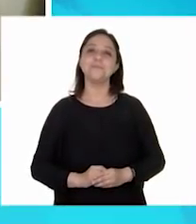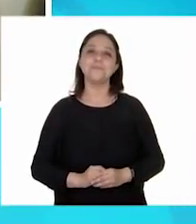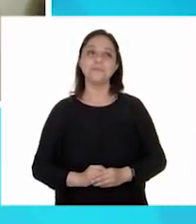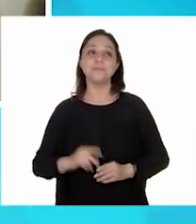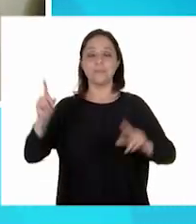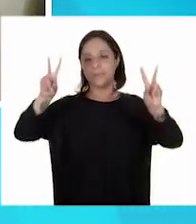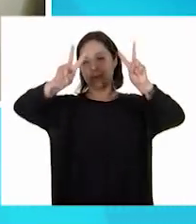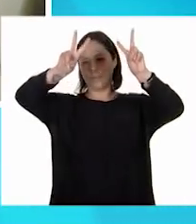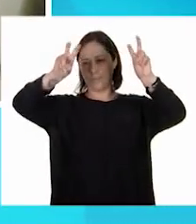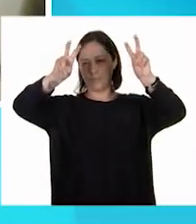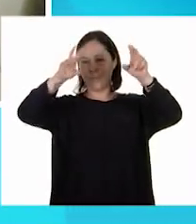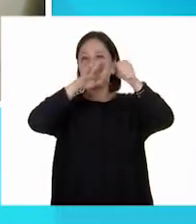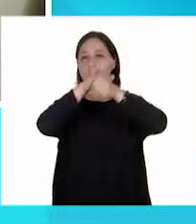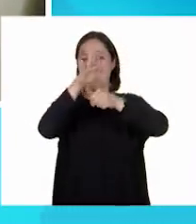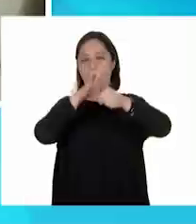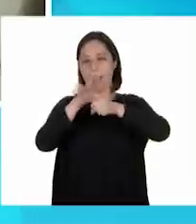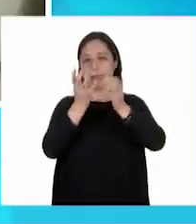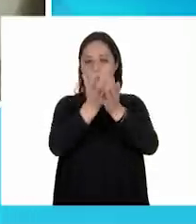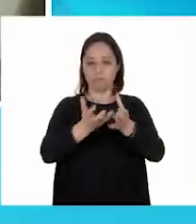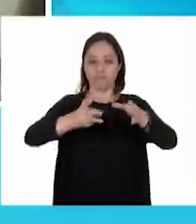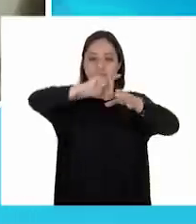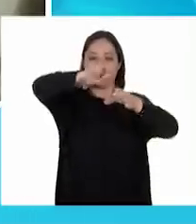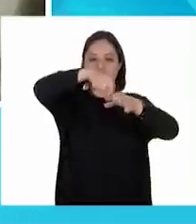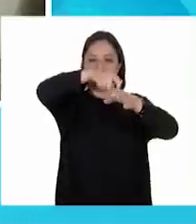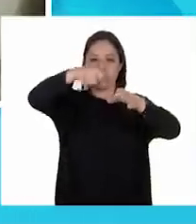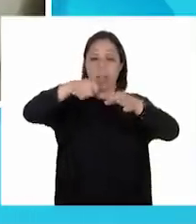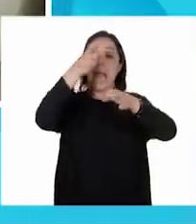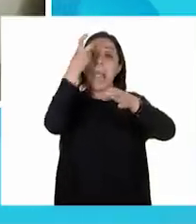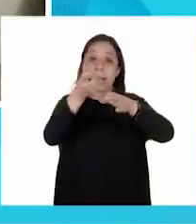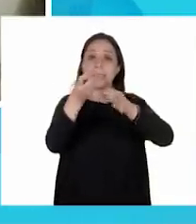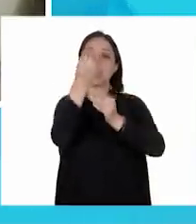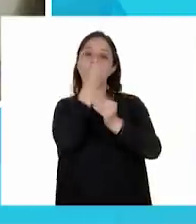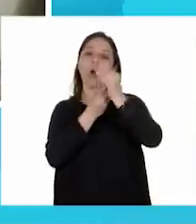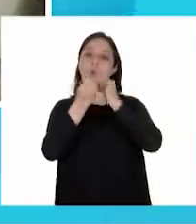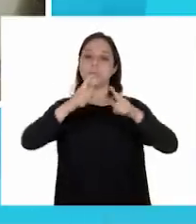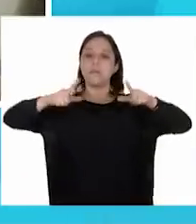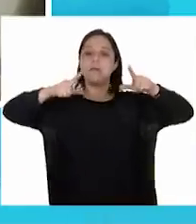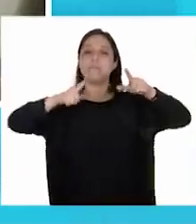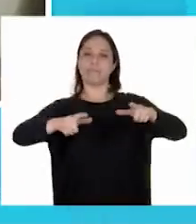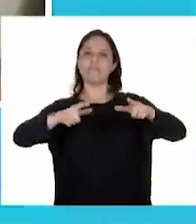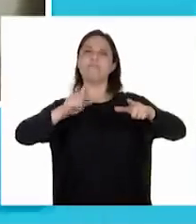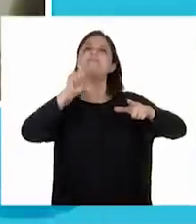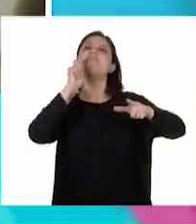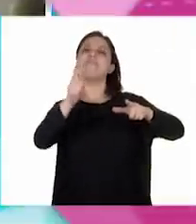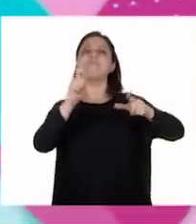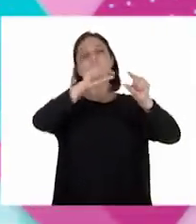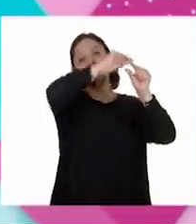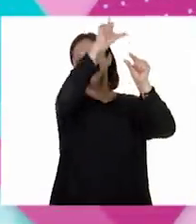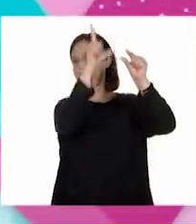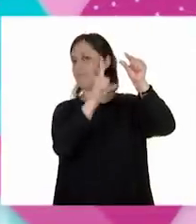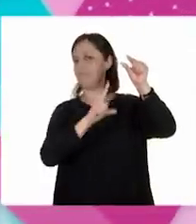El título es, el michiote es un platillo que representa la gastronomía de los mexicanos.